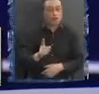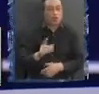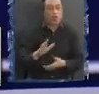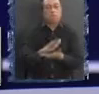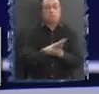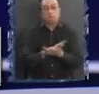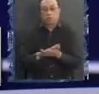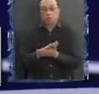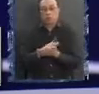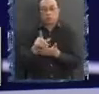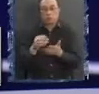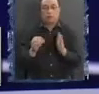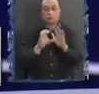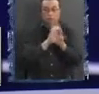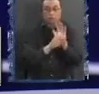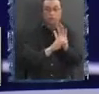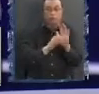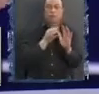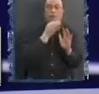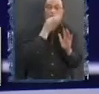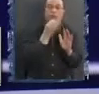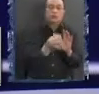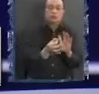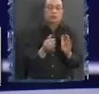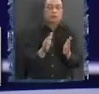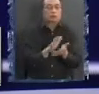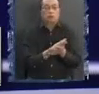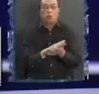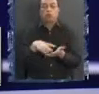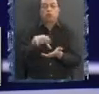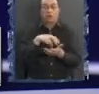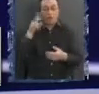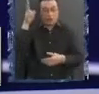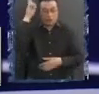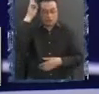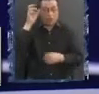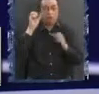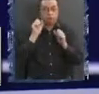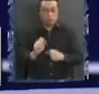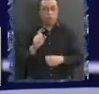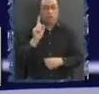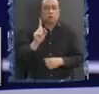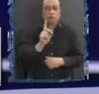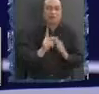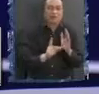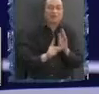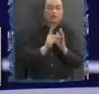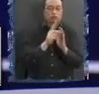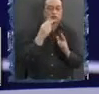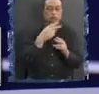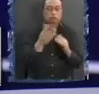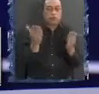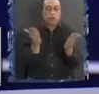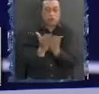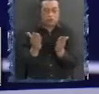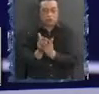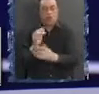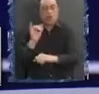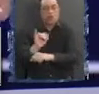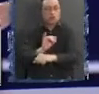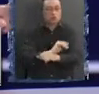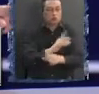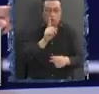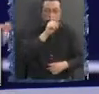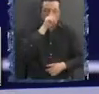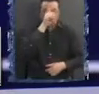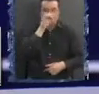cuando este borrador de constitución establece que los pueblos indígenas podrán tener desarrollo de su propio establecimiento educacional, instituciones conforme a su costumbre y